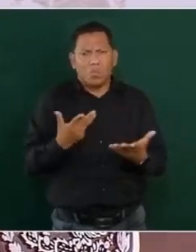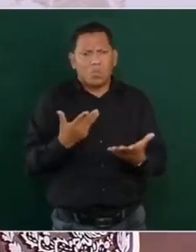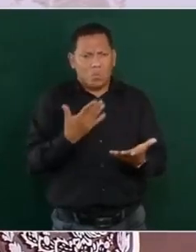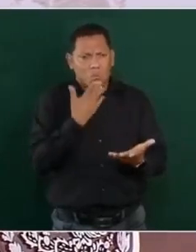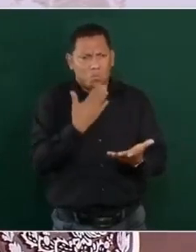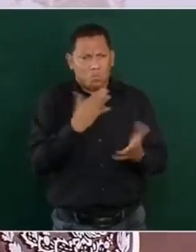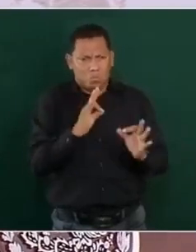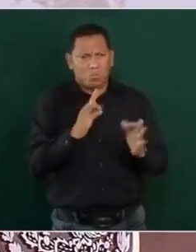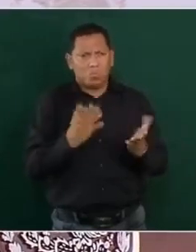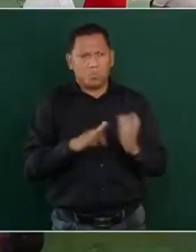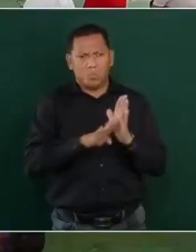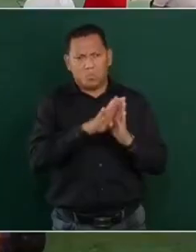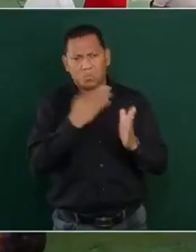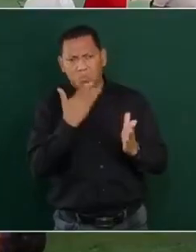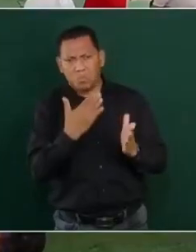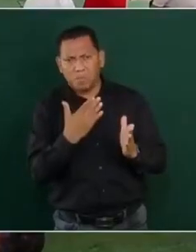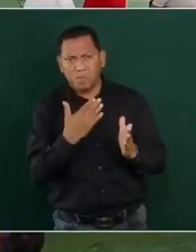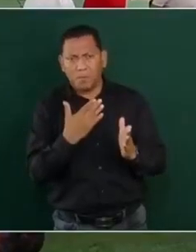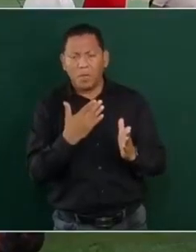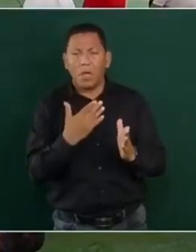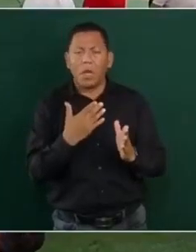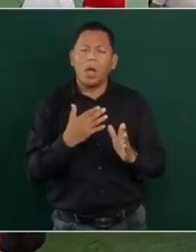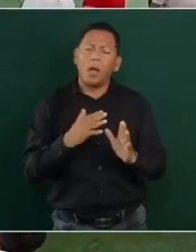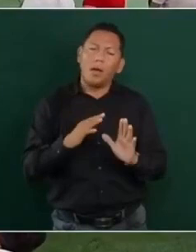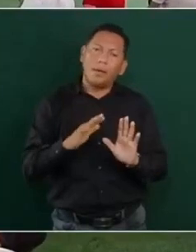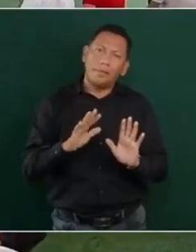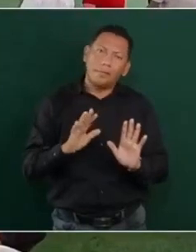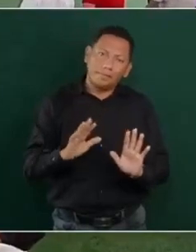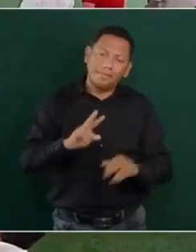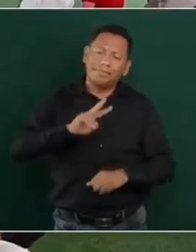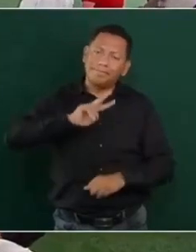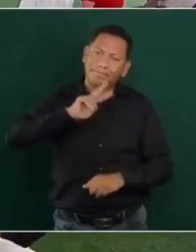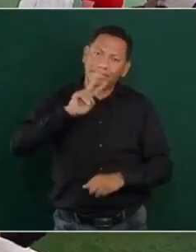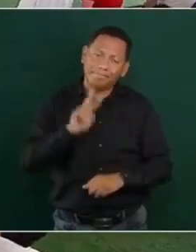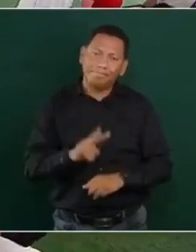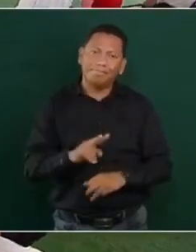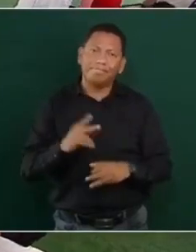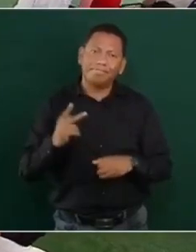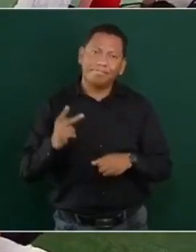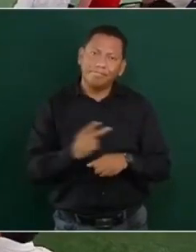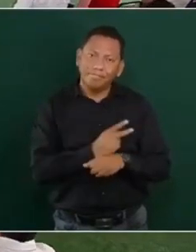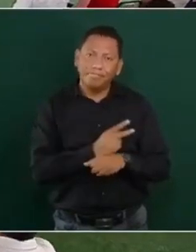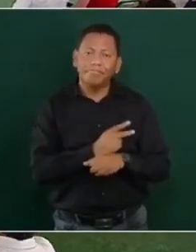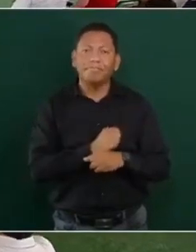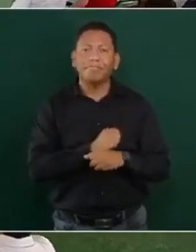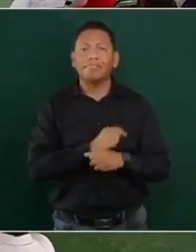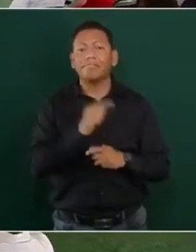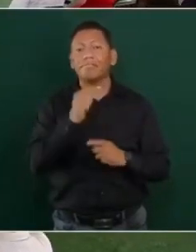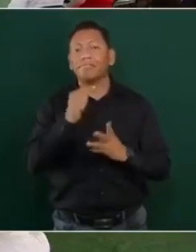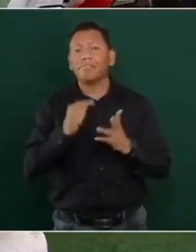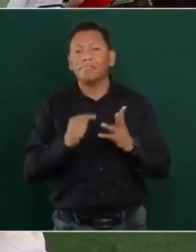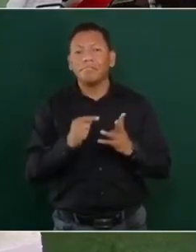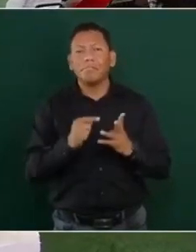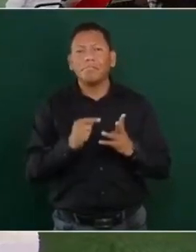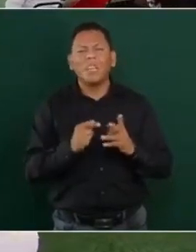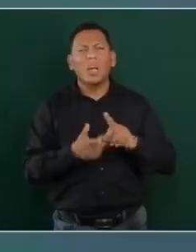Bueno, se descuidaron, hubo